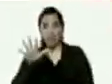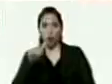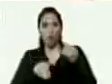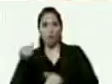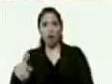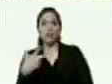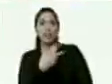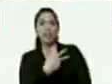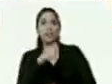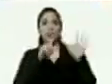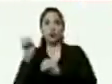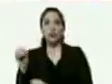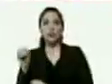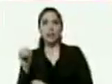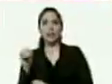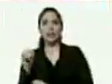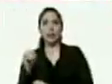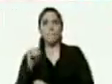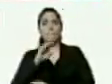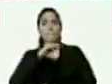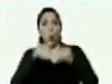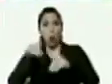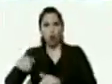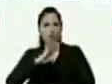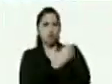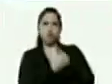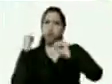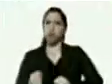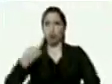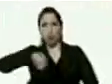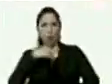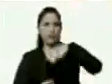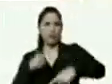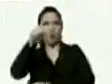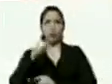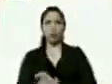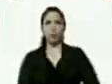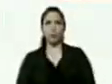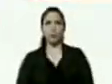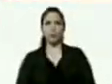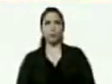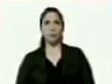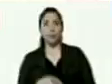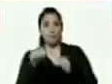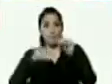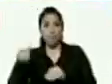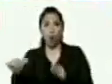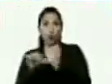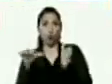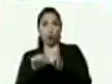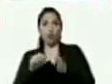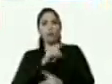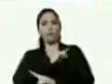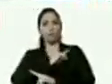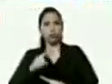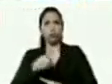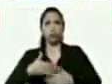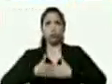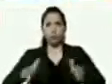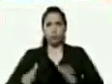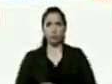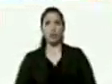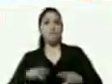360 votos son duros son votos de nuestra revolución son votos donde garantiza la